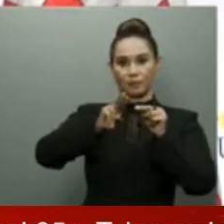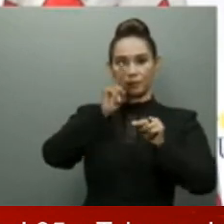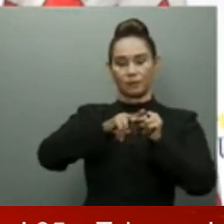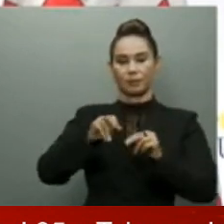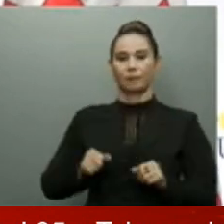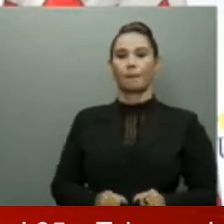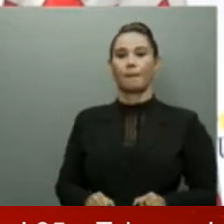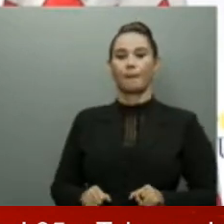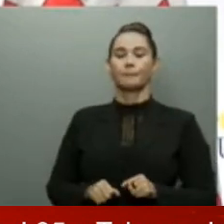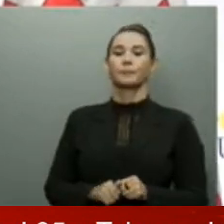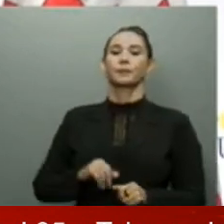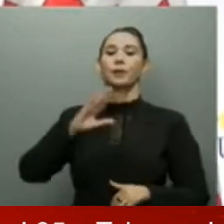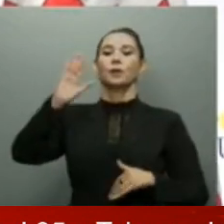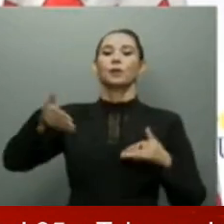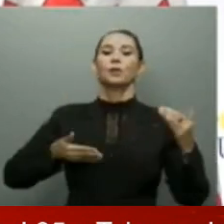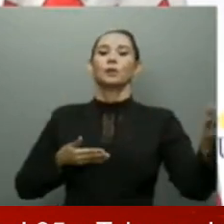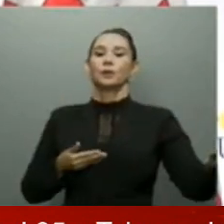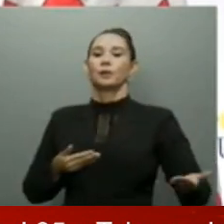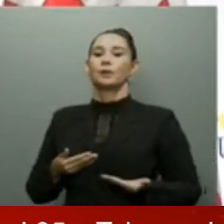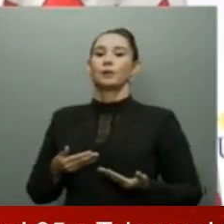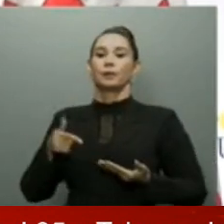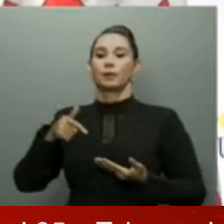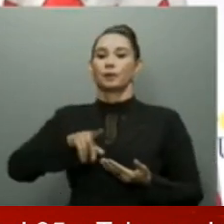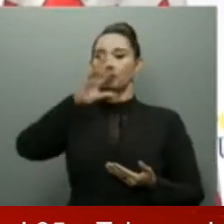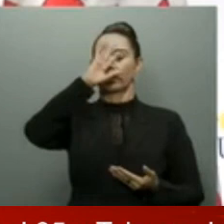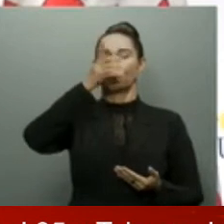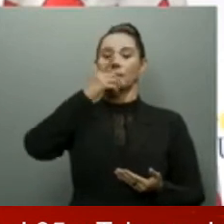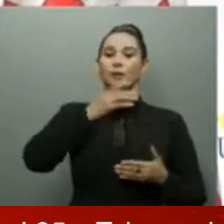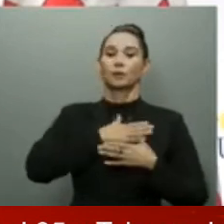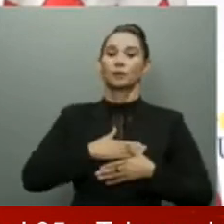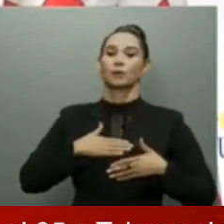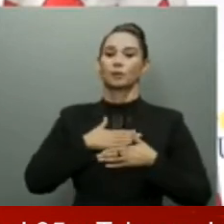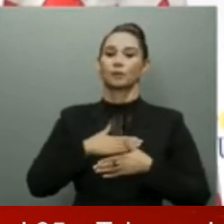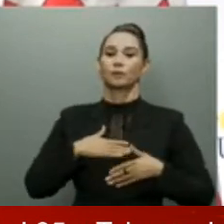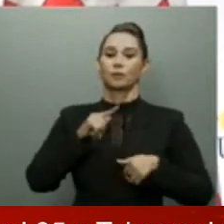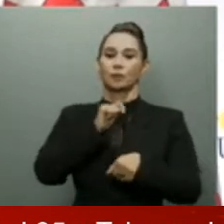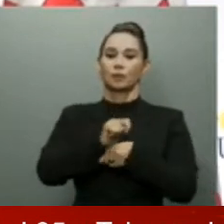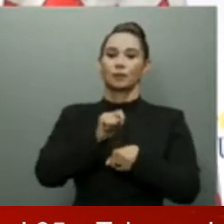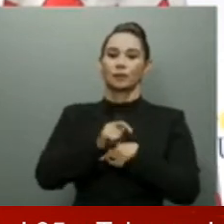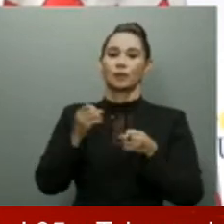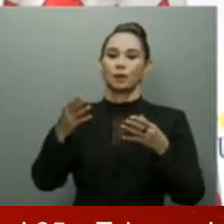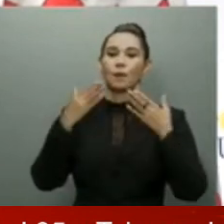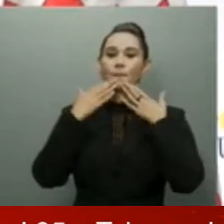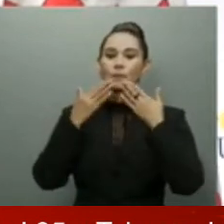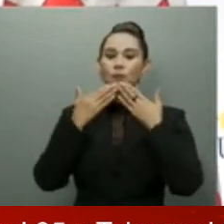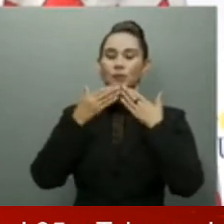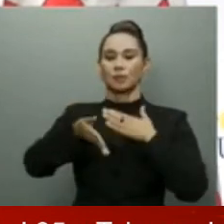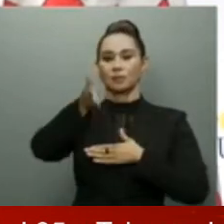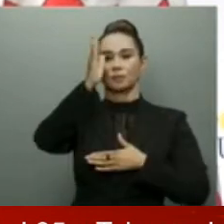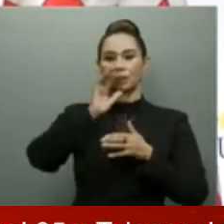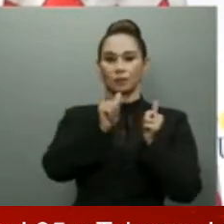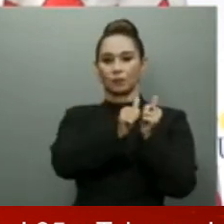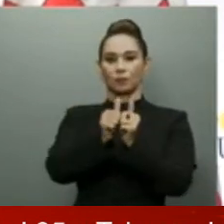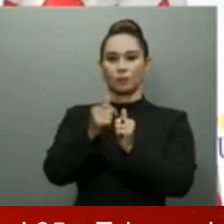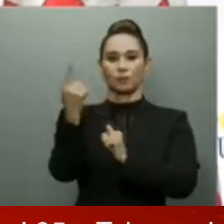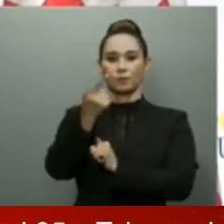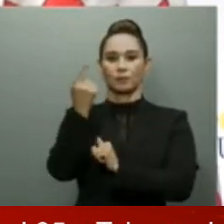todos bienvenidos a nuestro país disfruten de la jornada muchísimas gracias y que Dios nos acompañe siempre gracias para todos